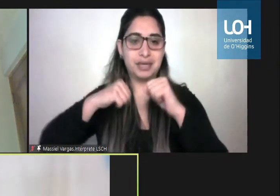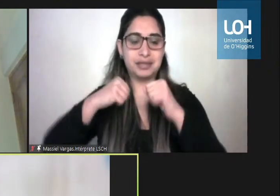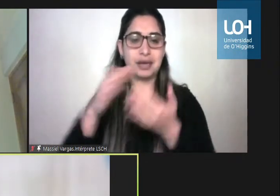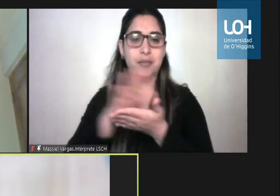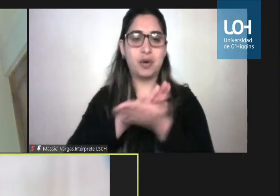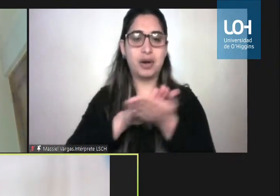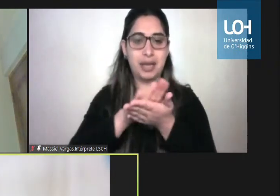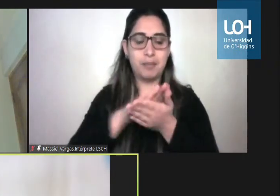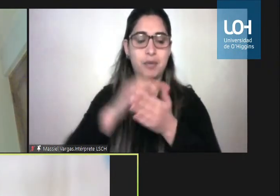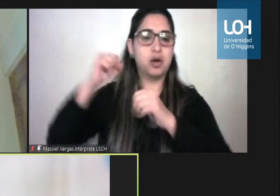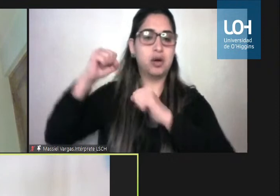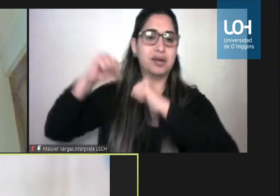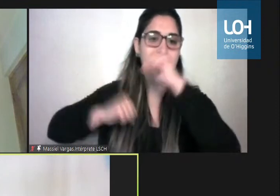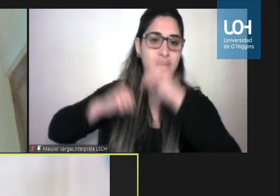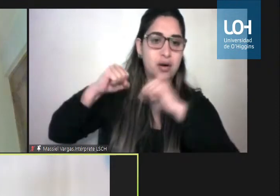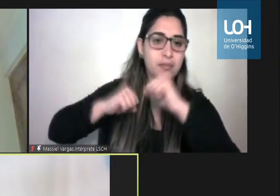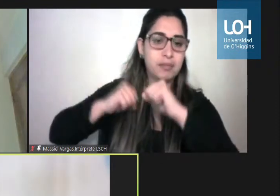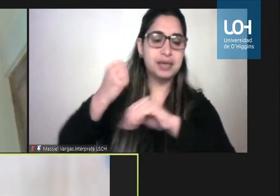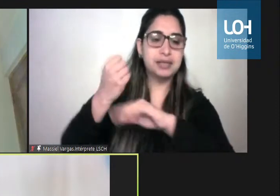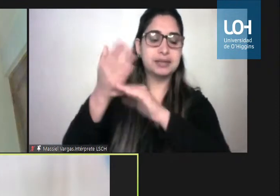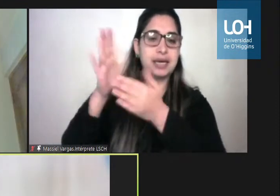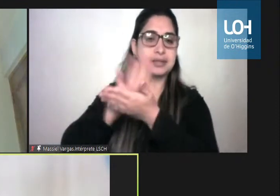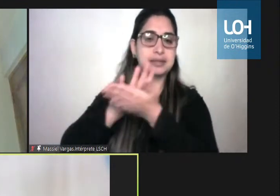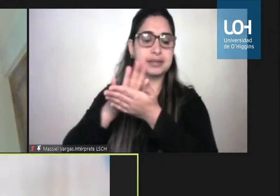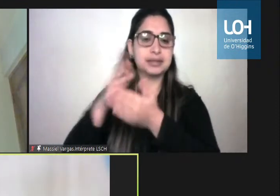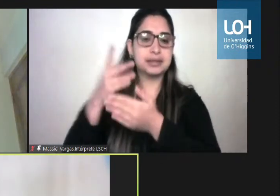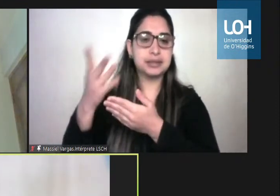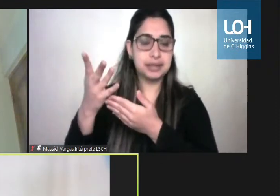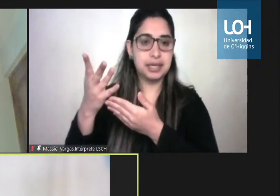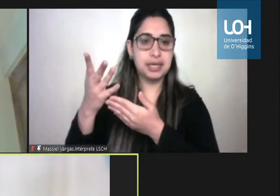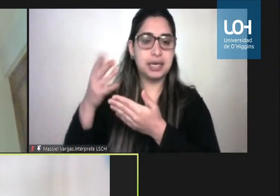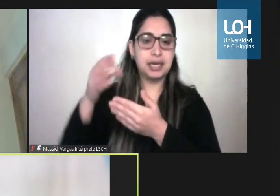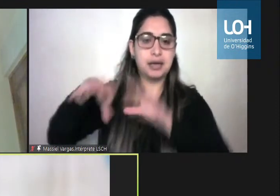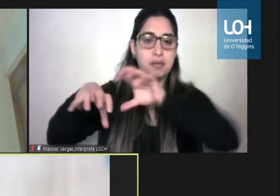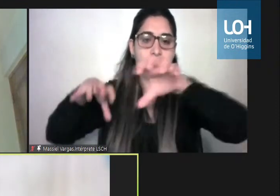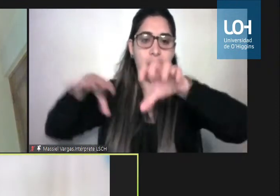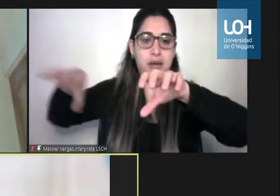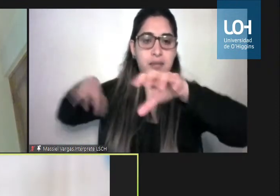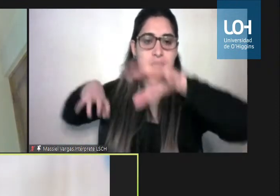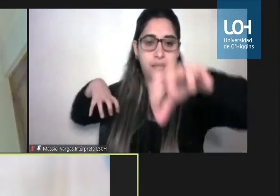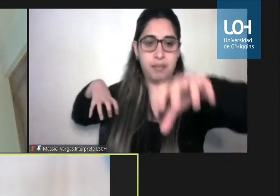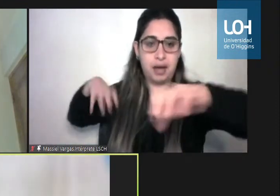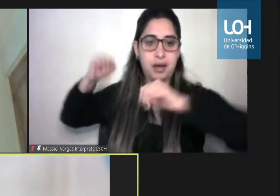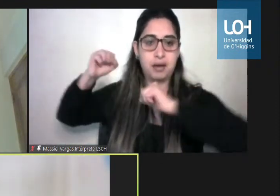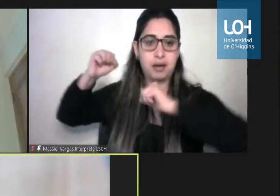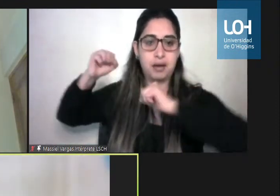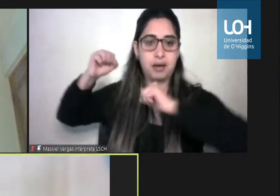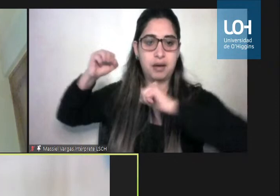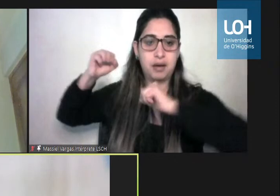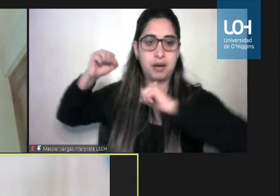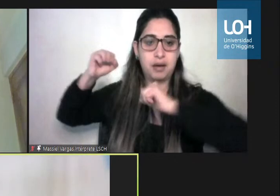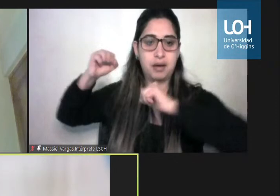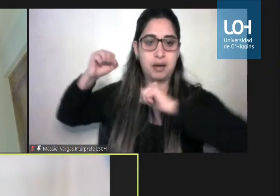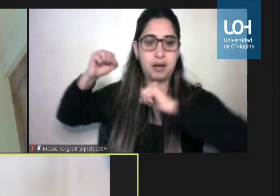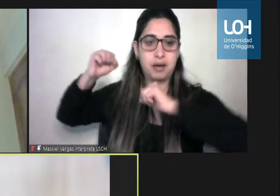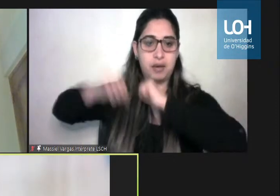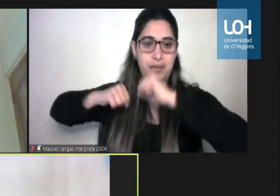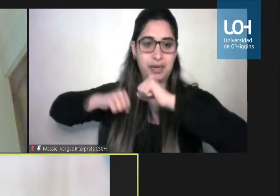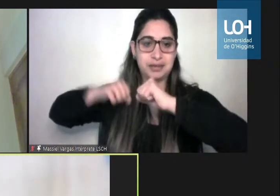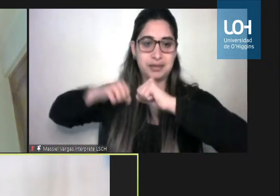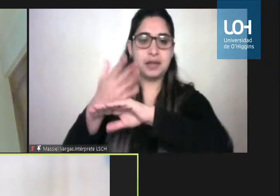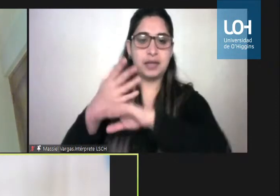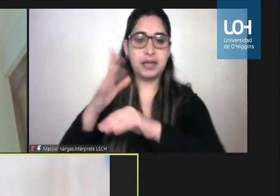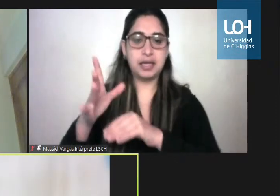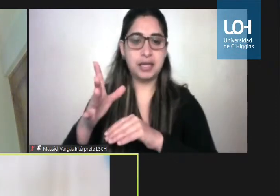empresas que son por ejemplo que tienen sucursales por ejemplo que tienen multi RUT cada